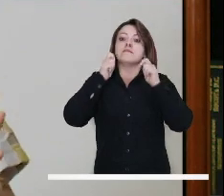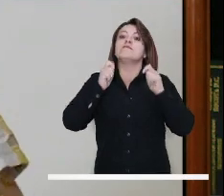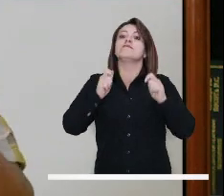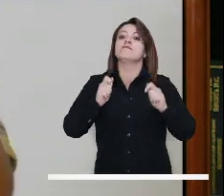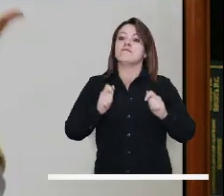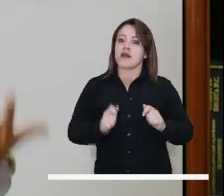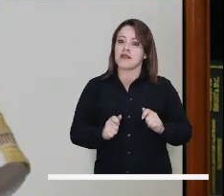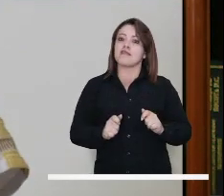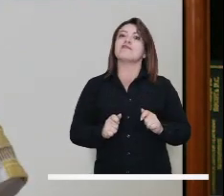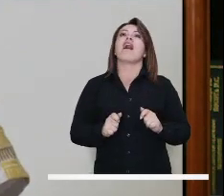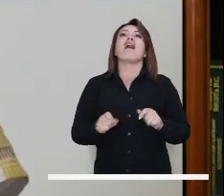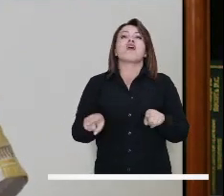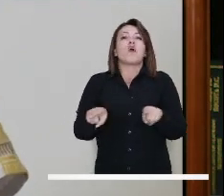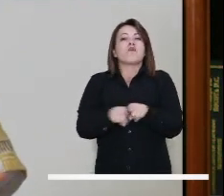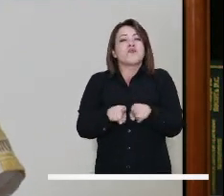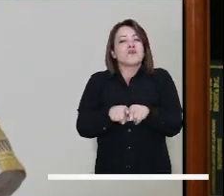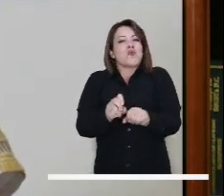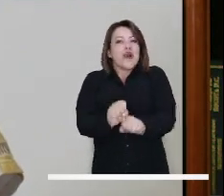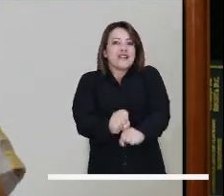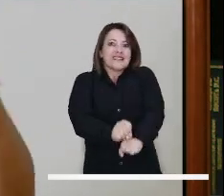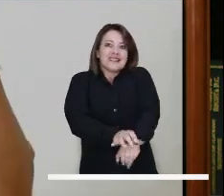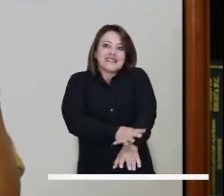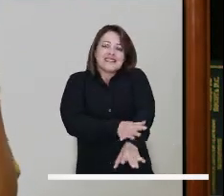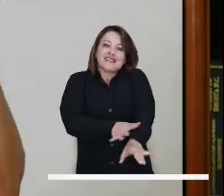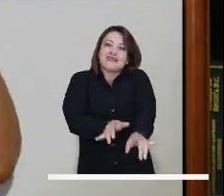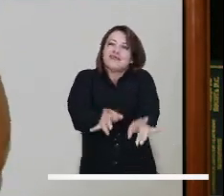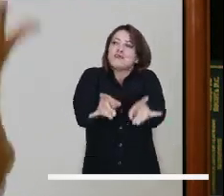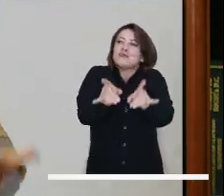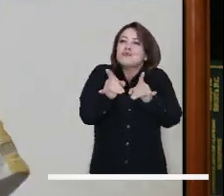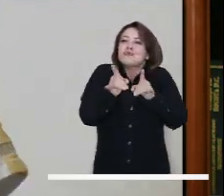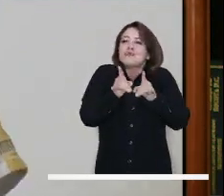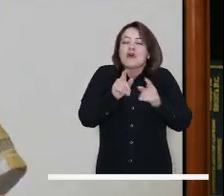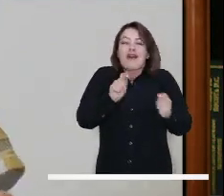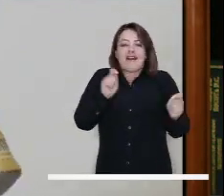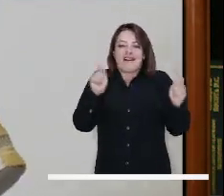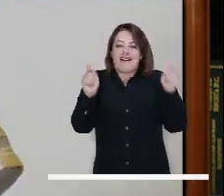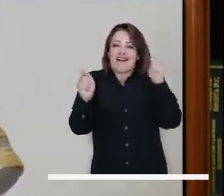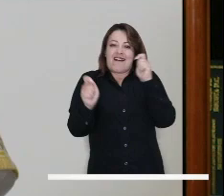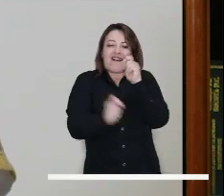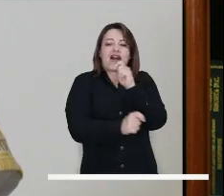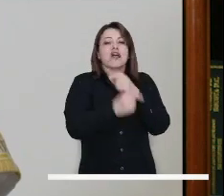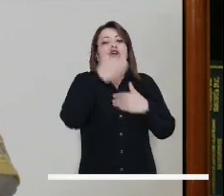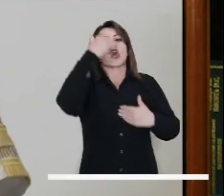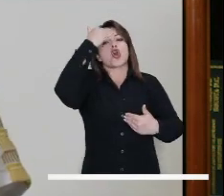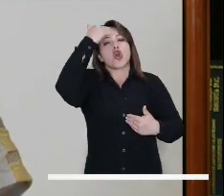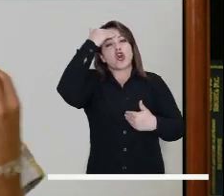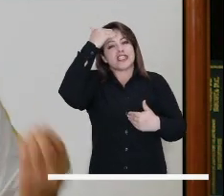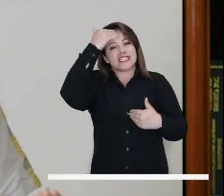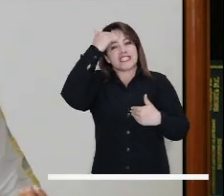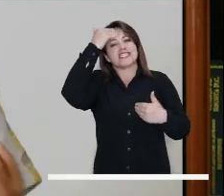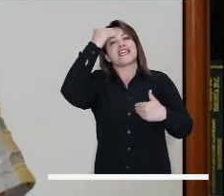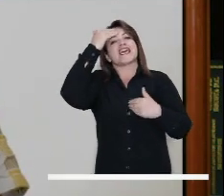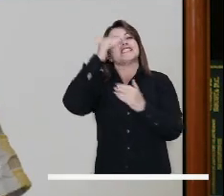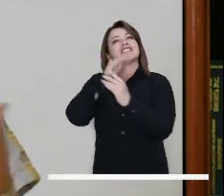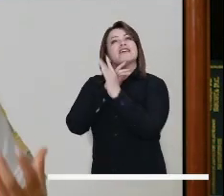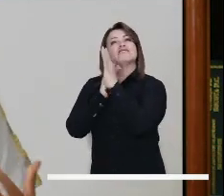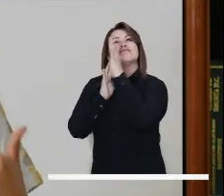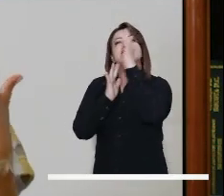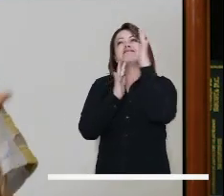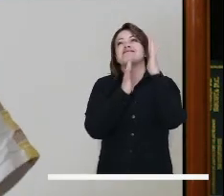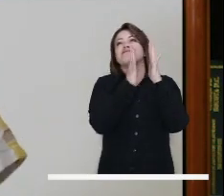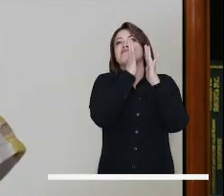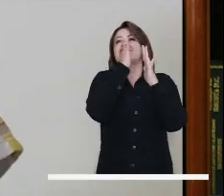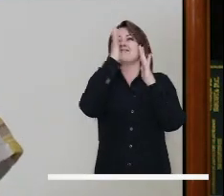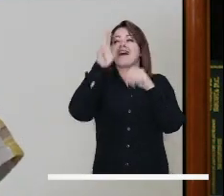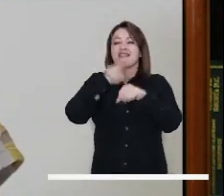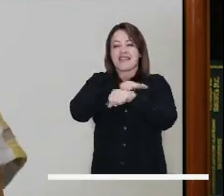humanidad es más sensible a transformar la conciencia, una conciencia más cercana, más sensible